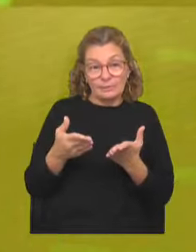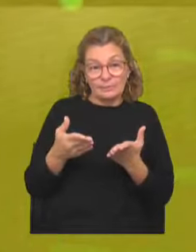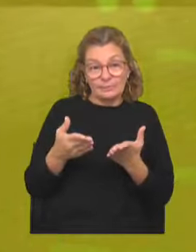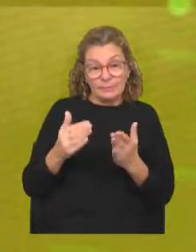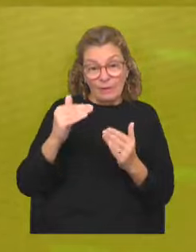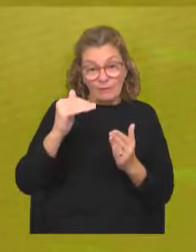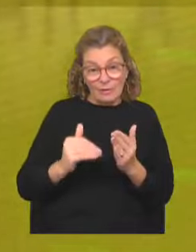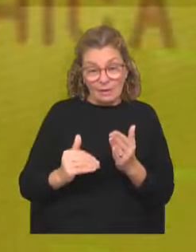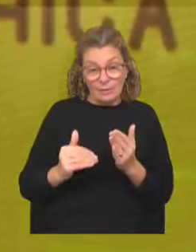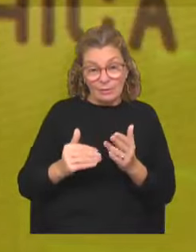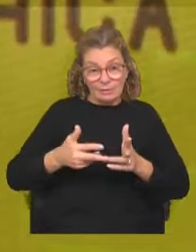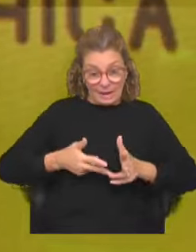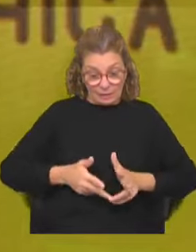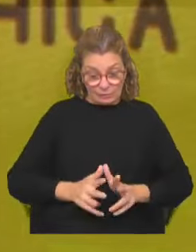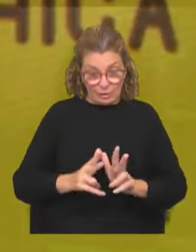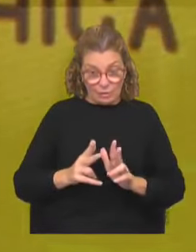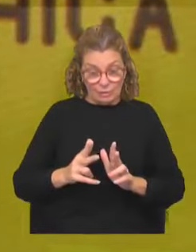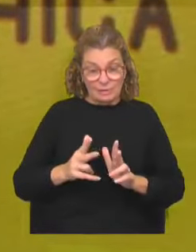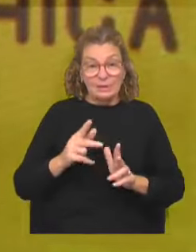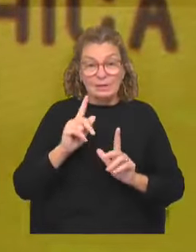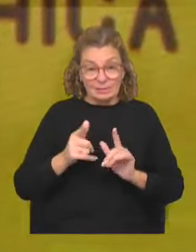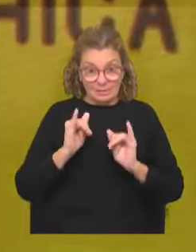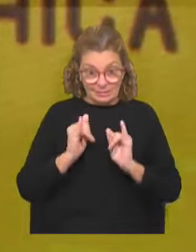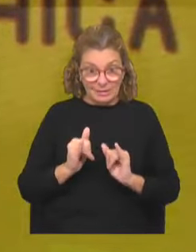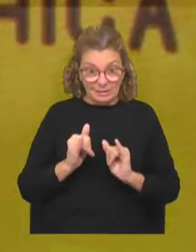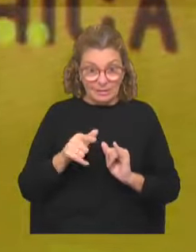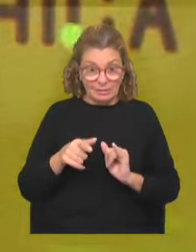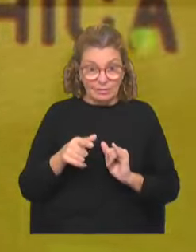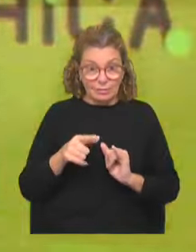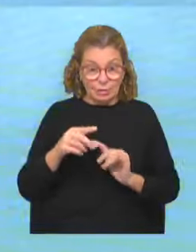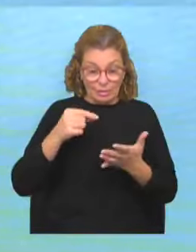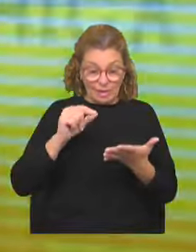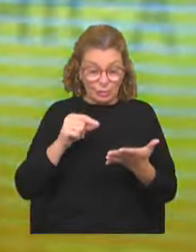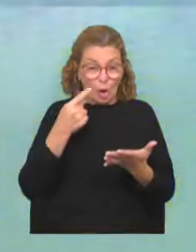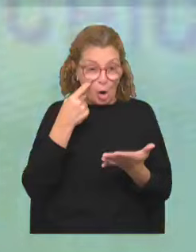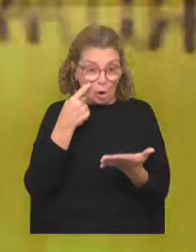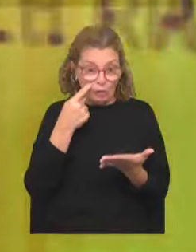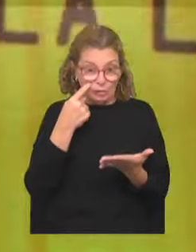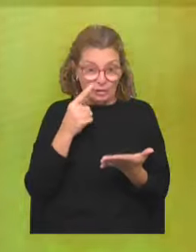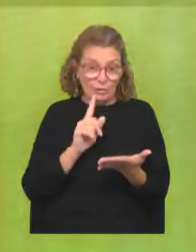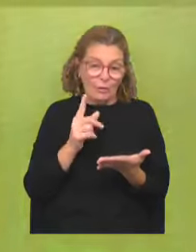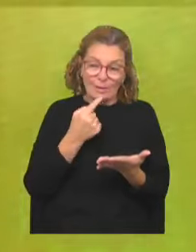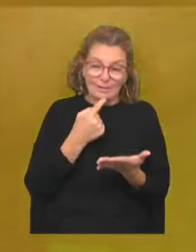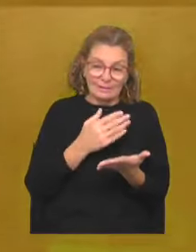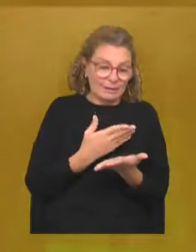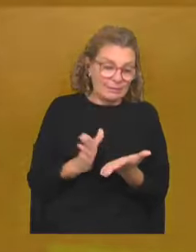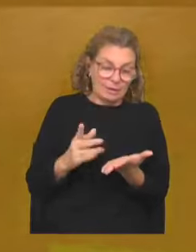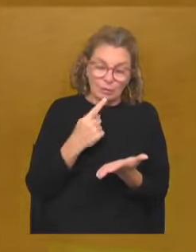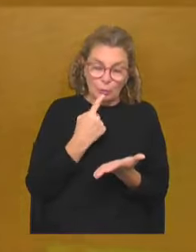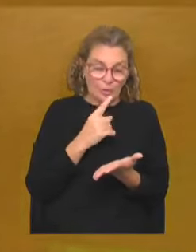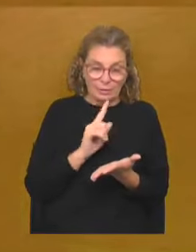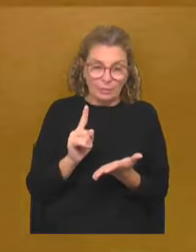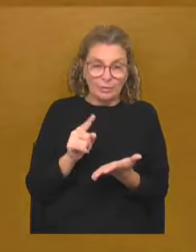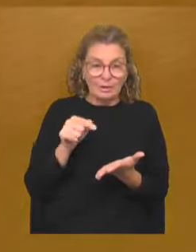disminución de la natalidad? Sí, hay disminución. Esos son datos que uno no los va a poner en duda.